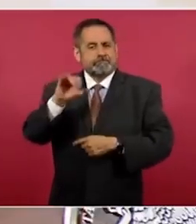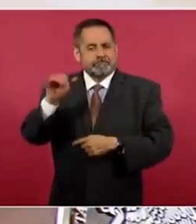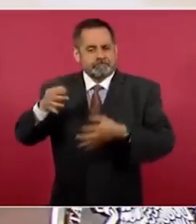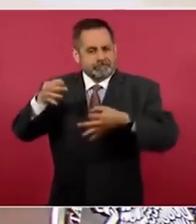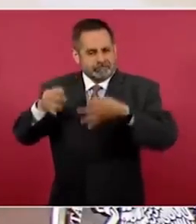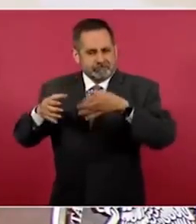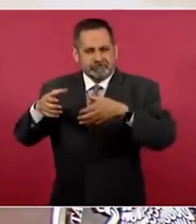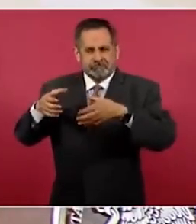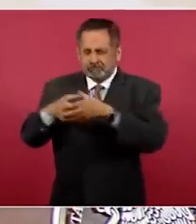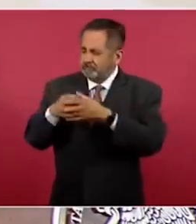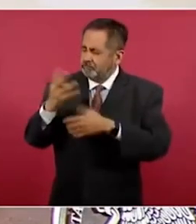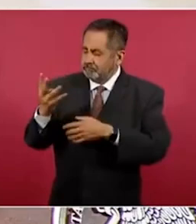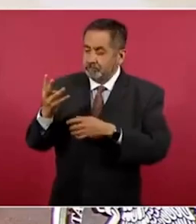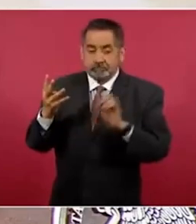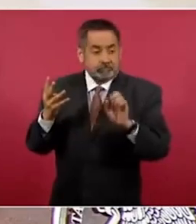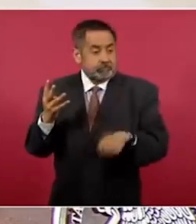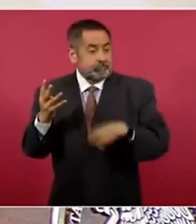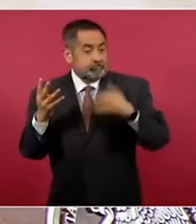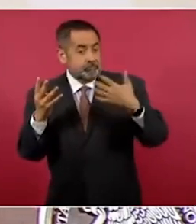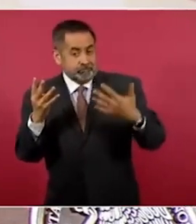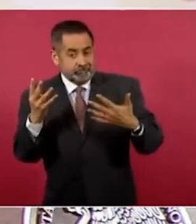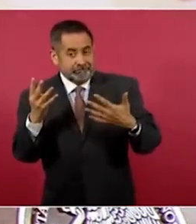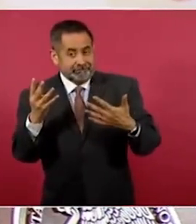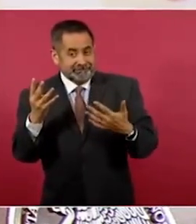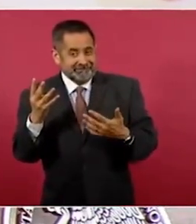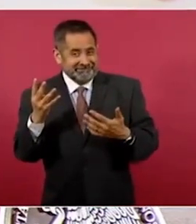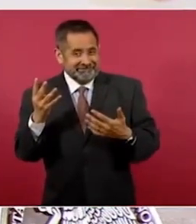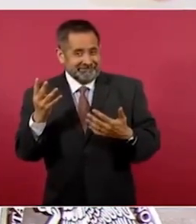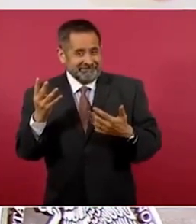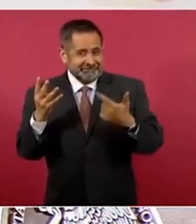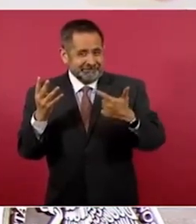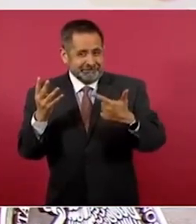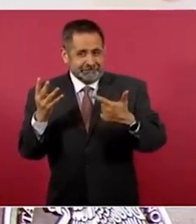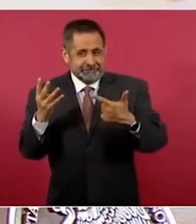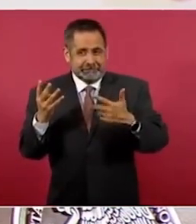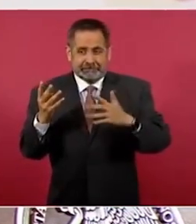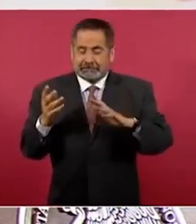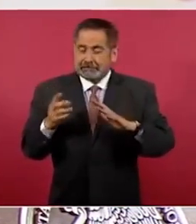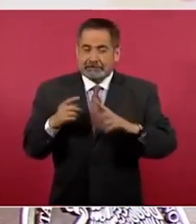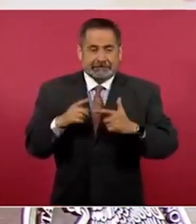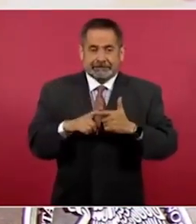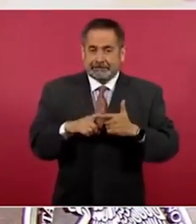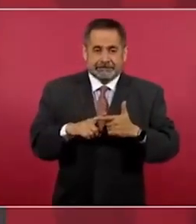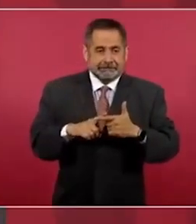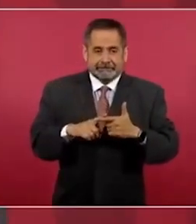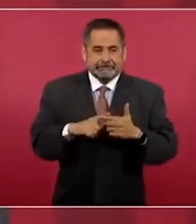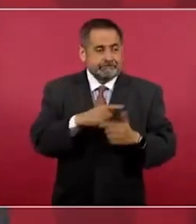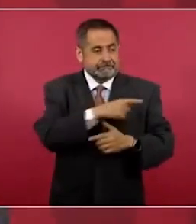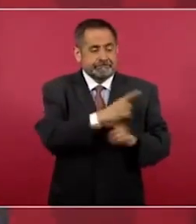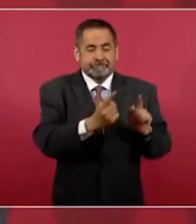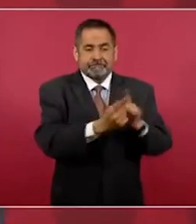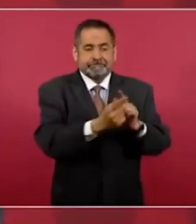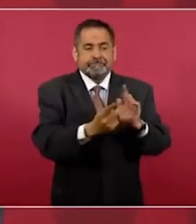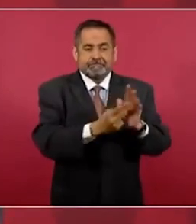porque a los otros los vieron más de una vez,